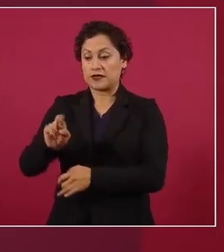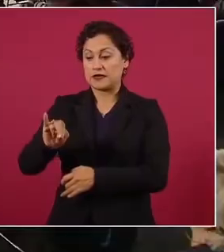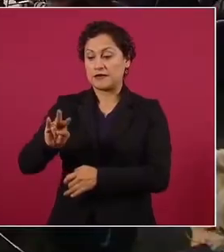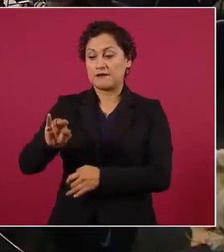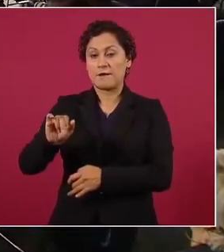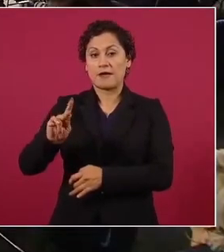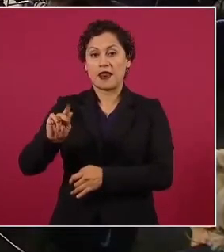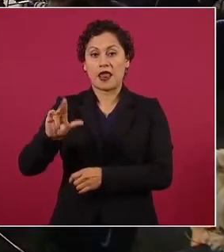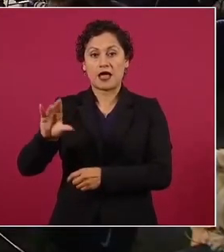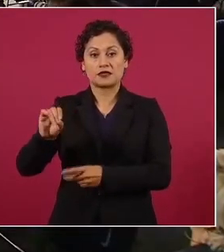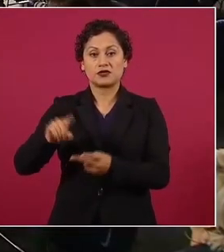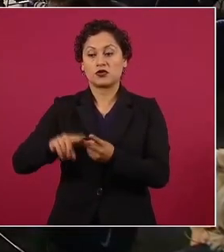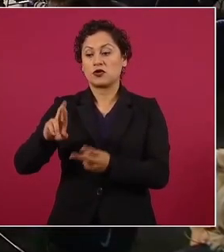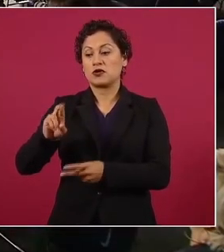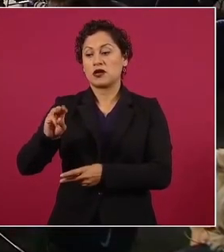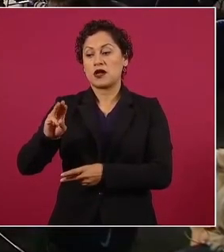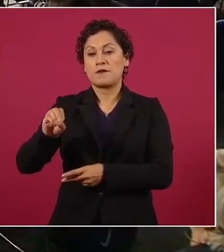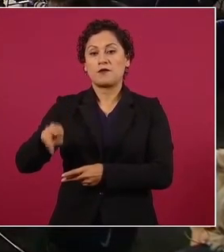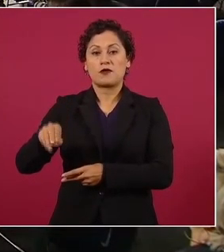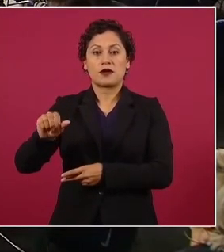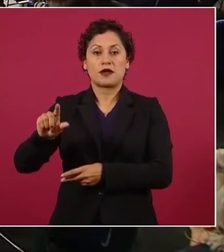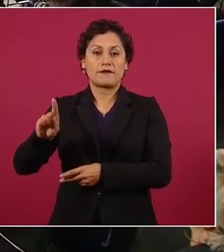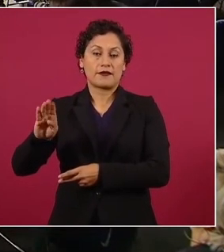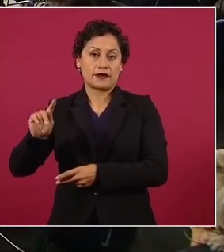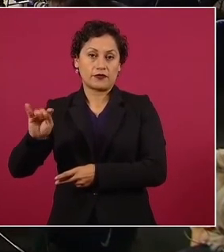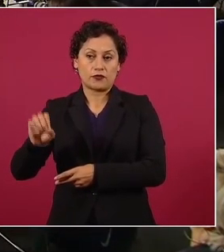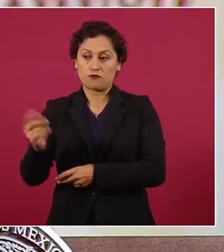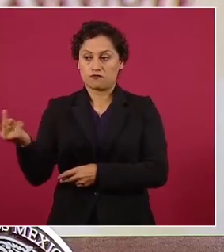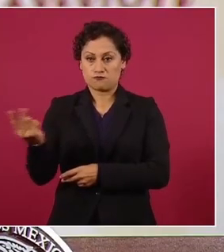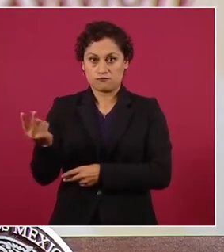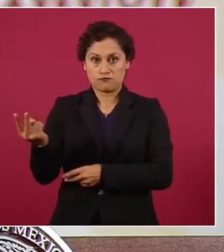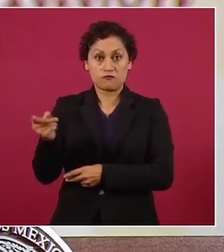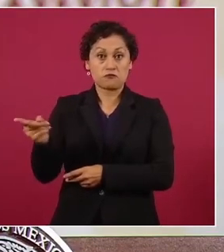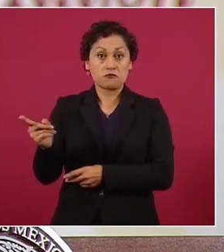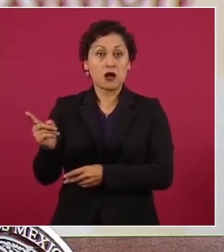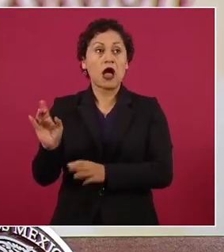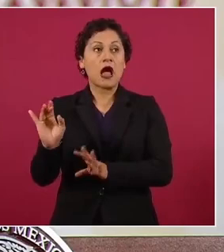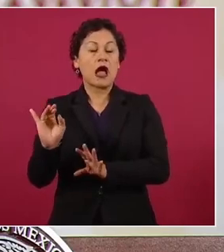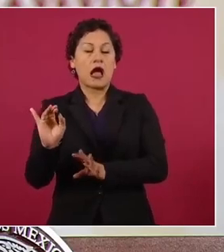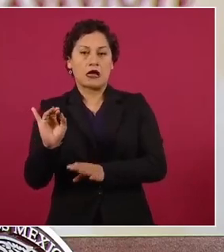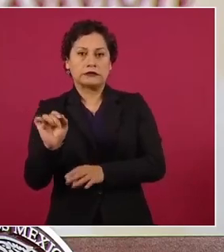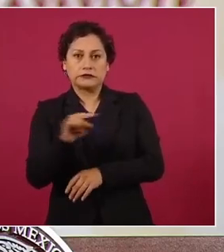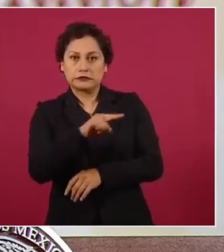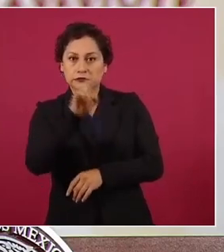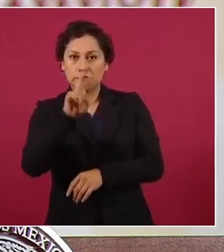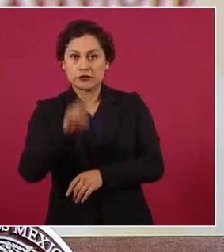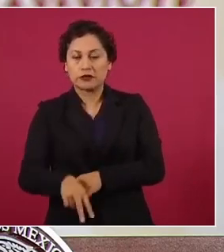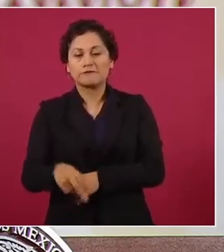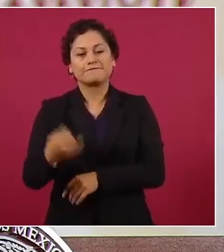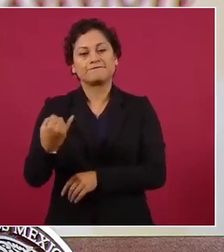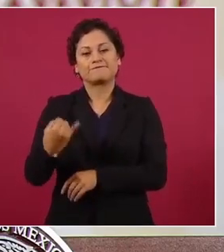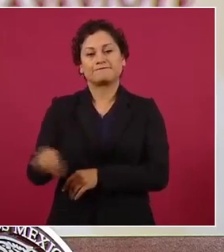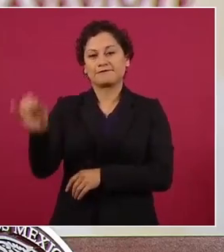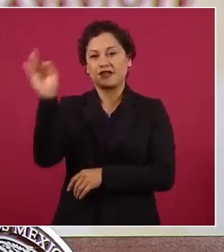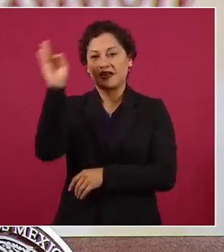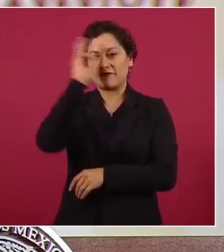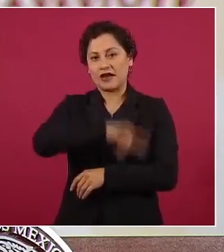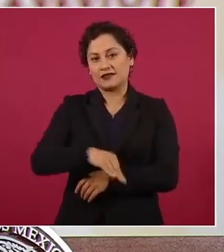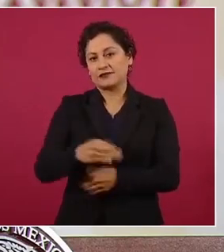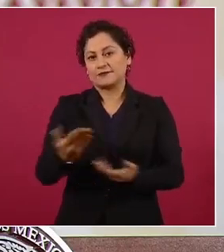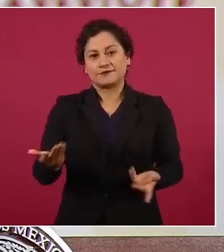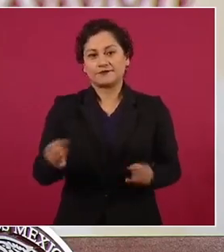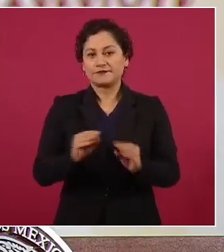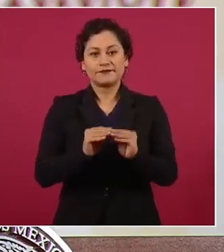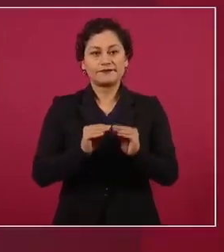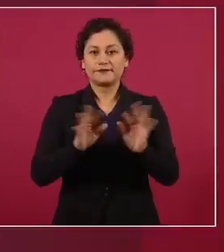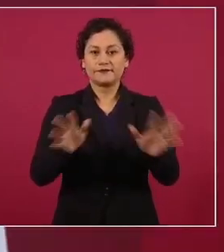Ramón Alberto Garza, de Código Magenta, quien también dio, por cierta, la falsa filtración. Pero, pues como siempre,